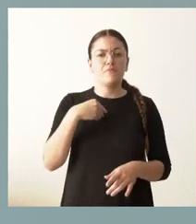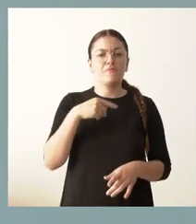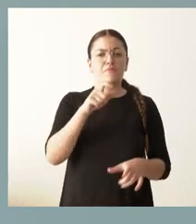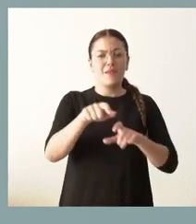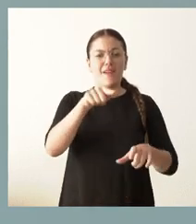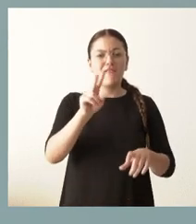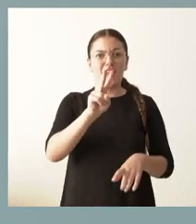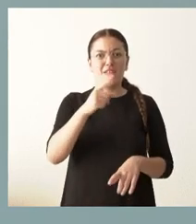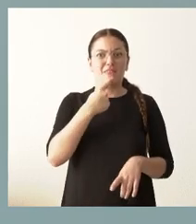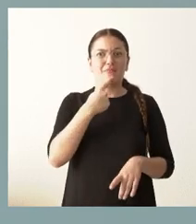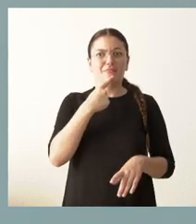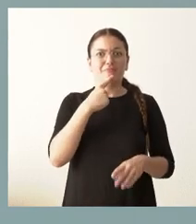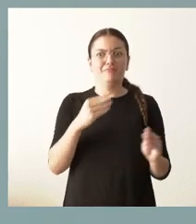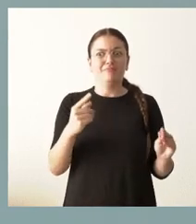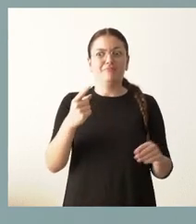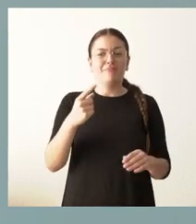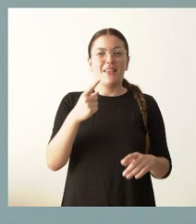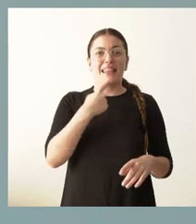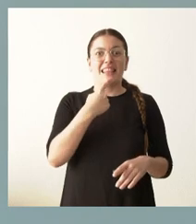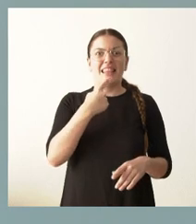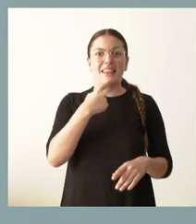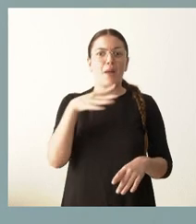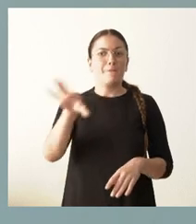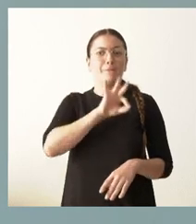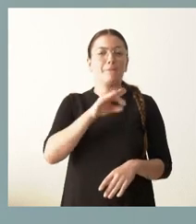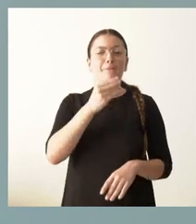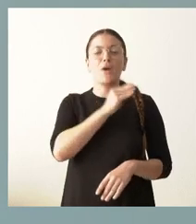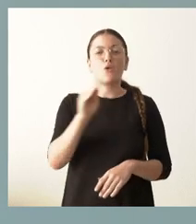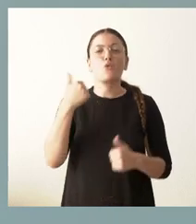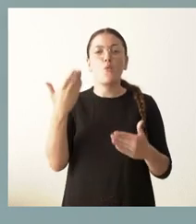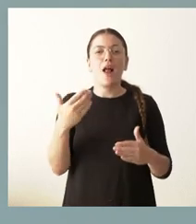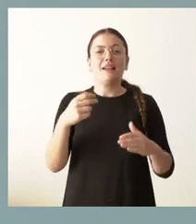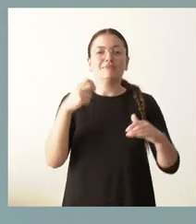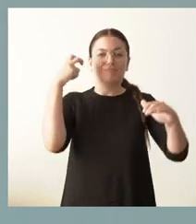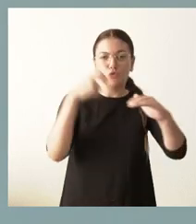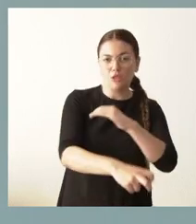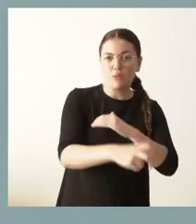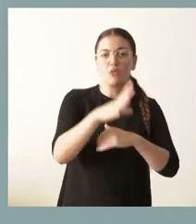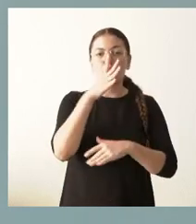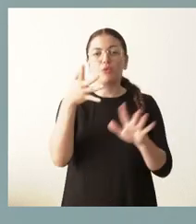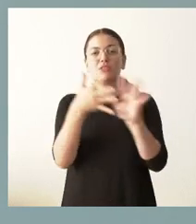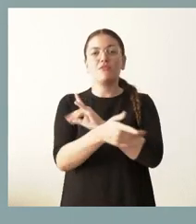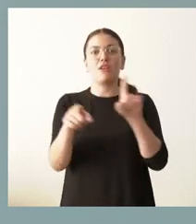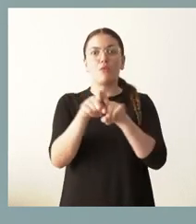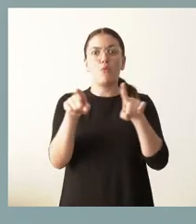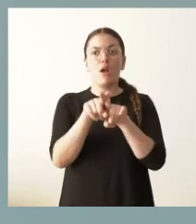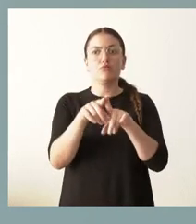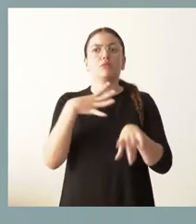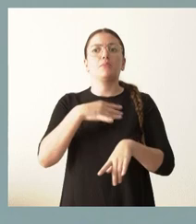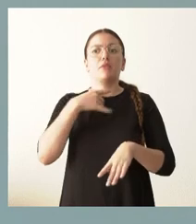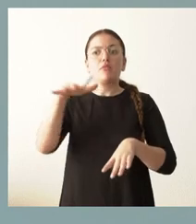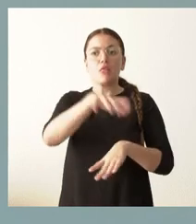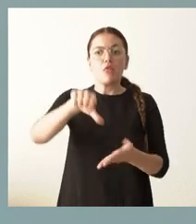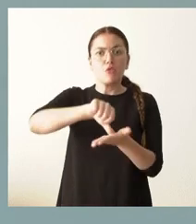soterramiento, que daría una solución más definitiva, facilitaría una mayor integración de la ciudad y así es como lo vemos de la Junta de